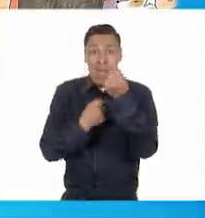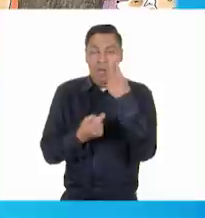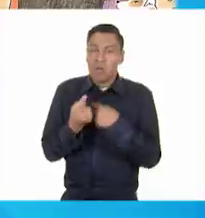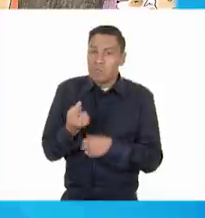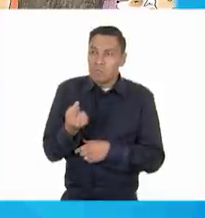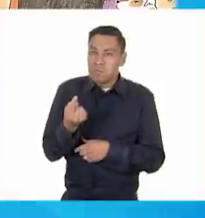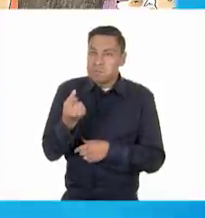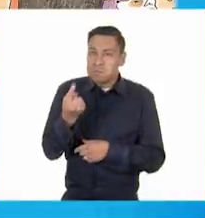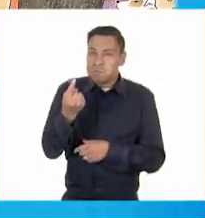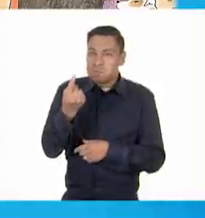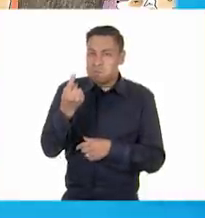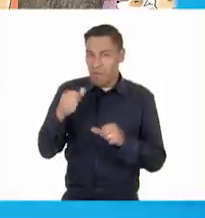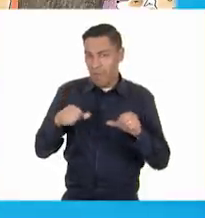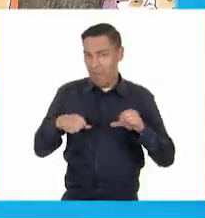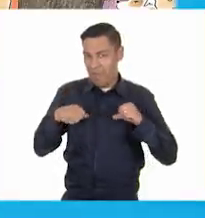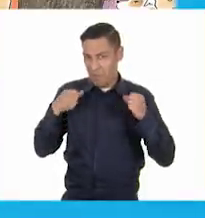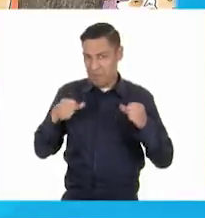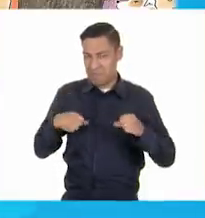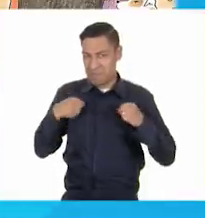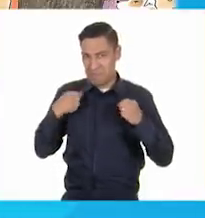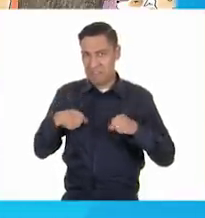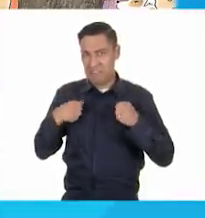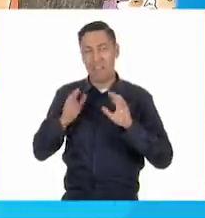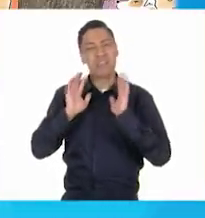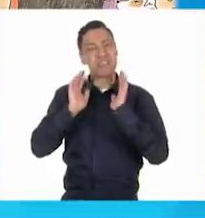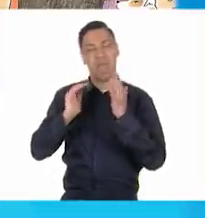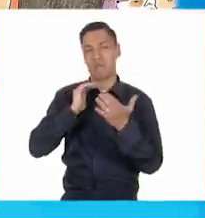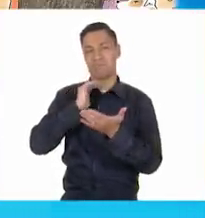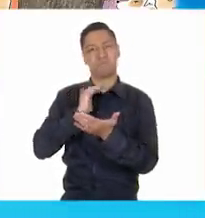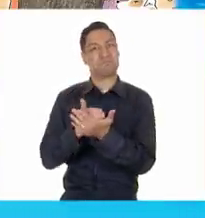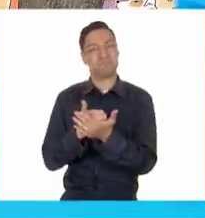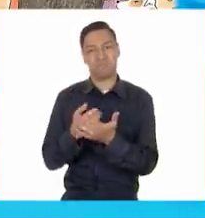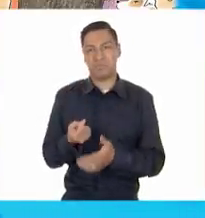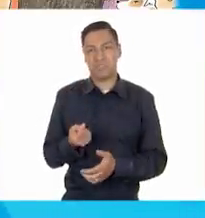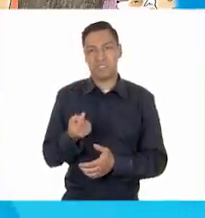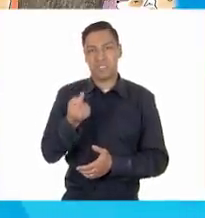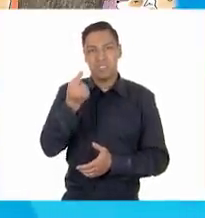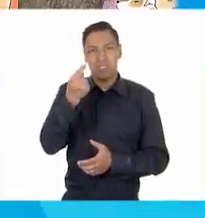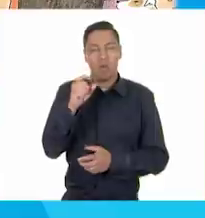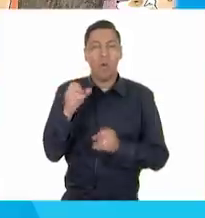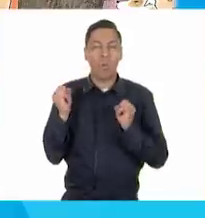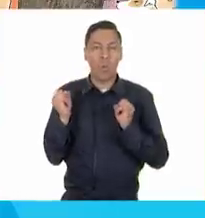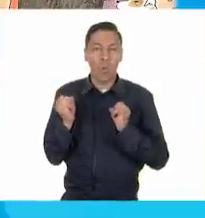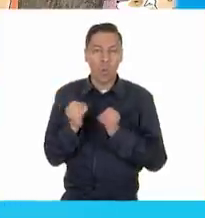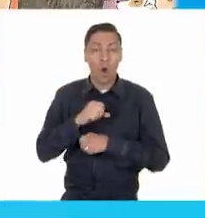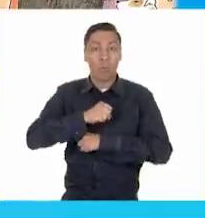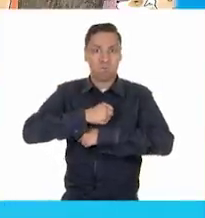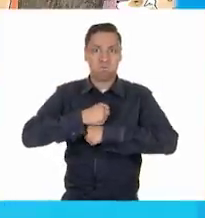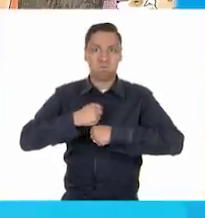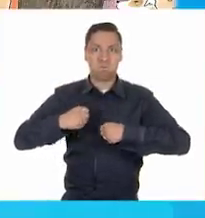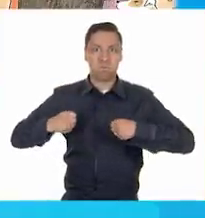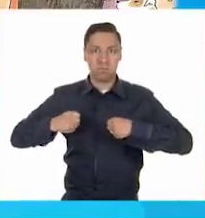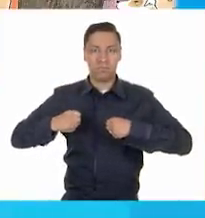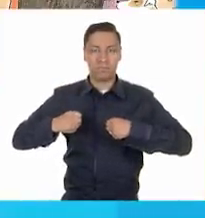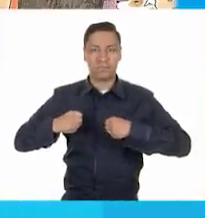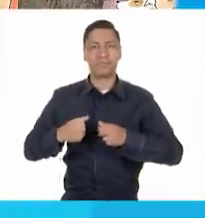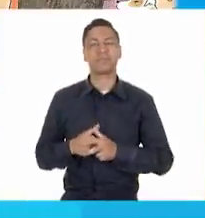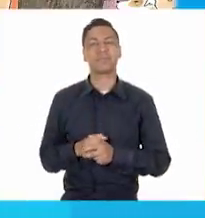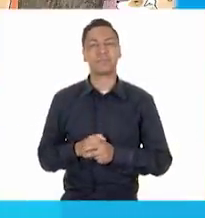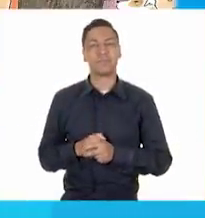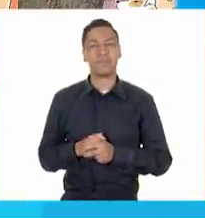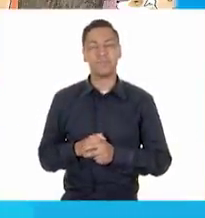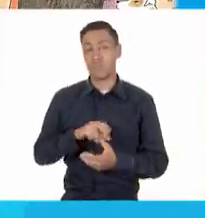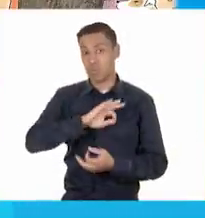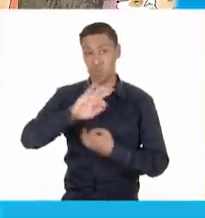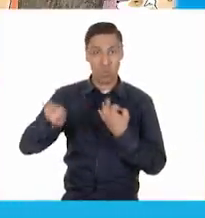final de la adolescencia. Luego, uno puede adelgazar o engordar. Y